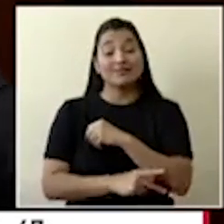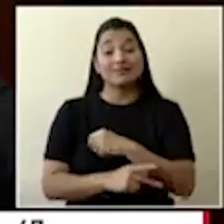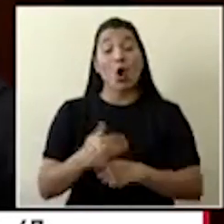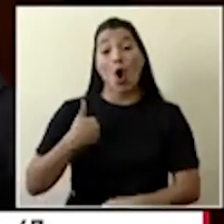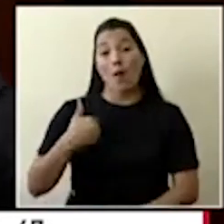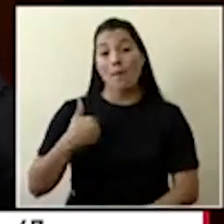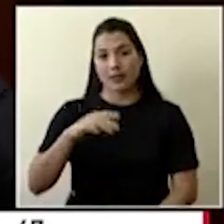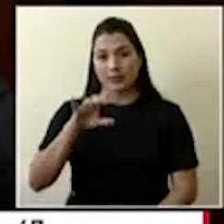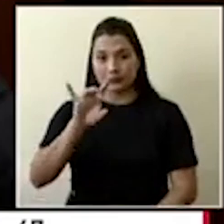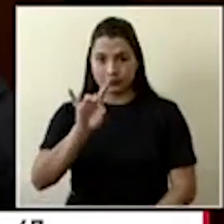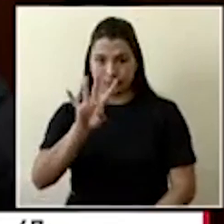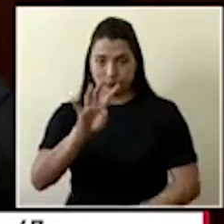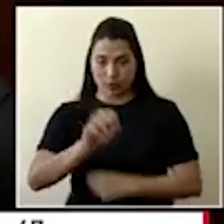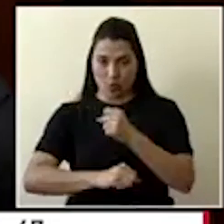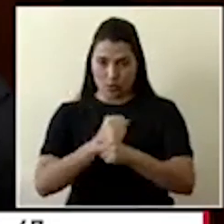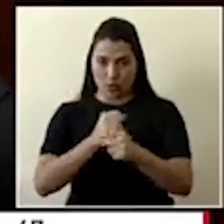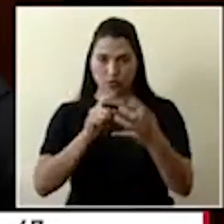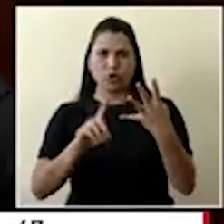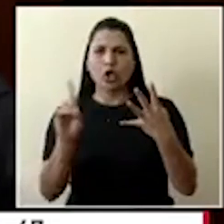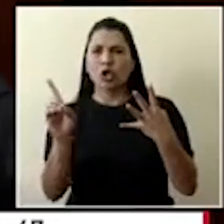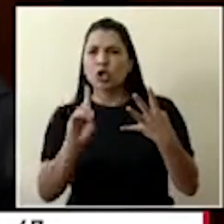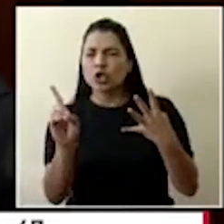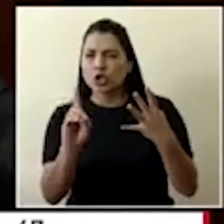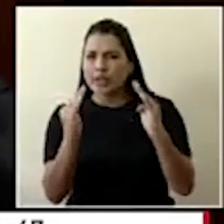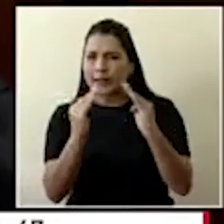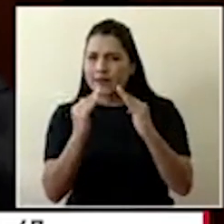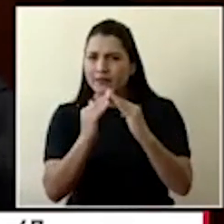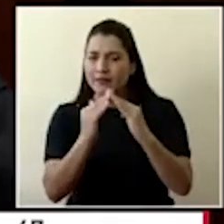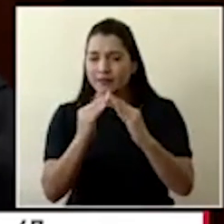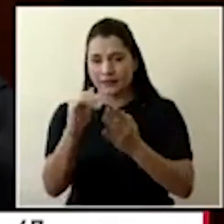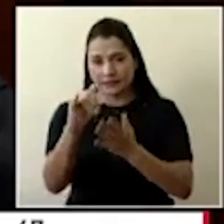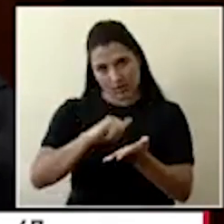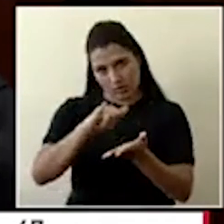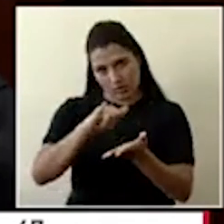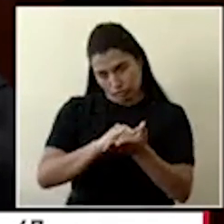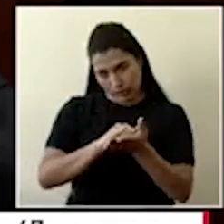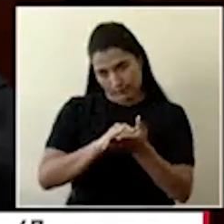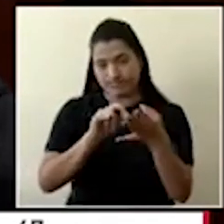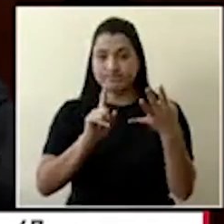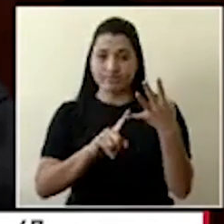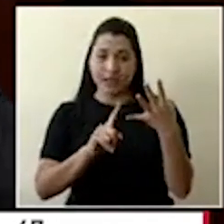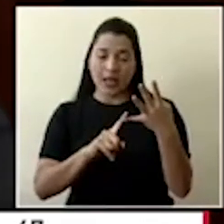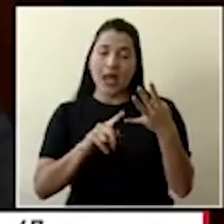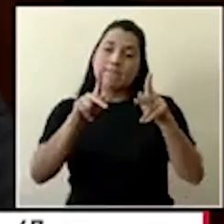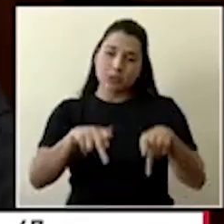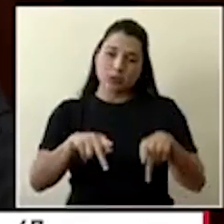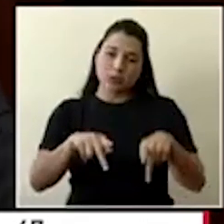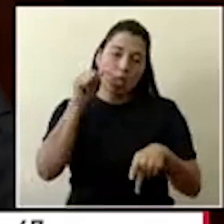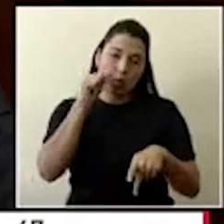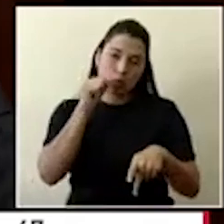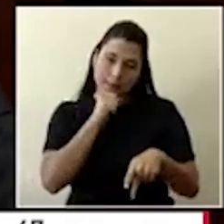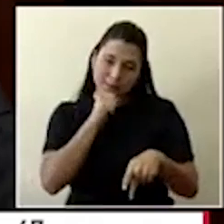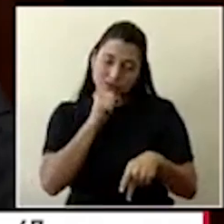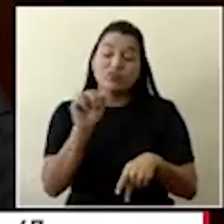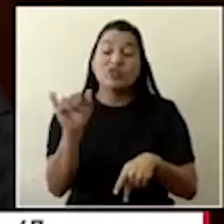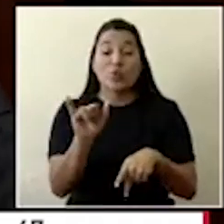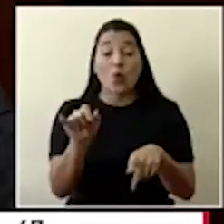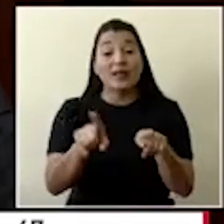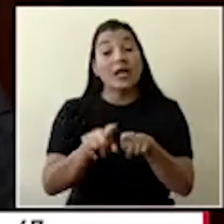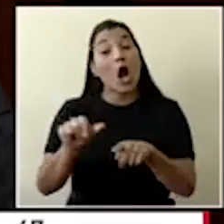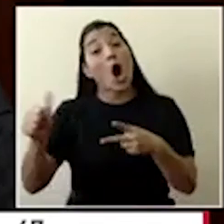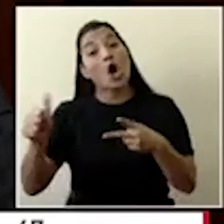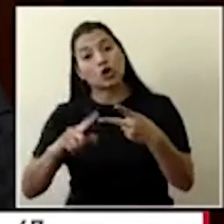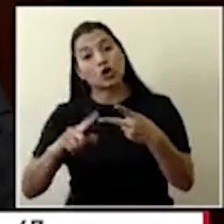años, costarricense, vecino de San José. Él también tenía, además de ser persona mayor, el factor de riesgo de presión